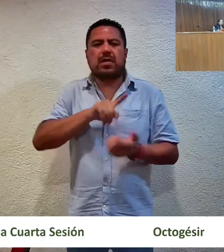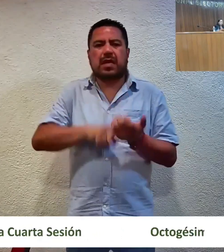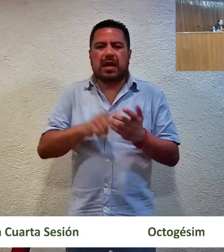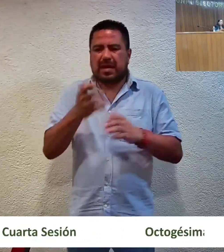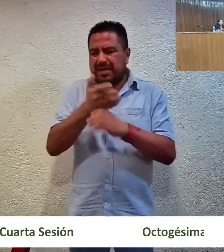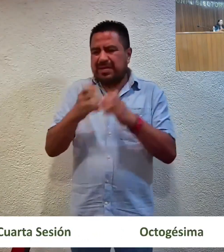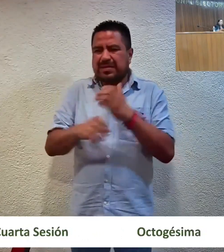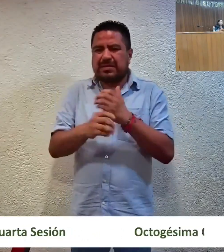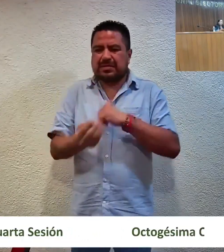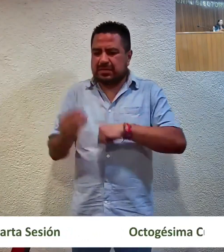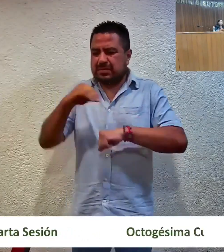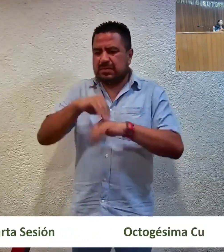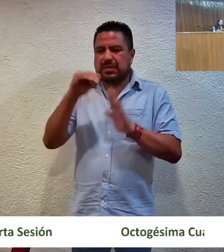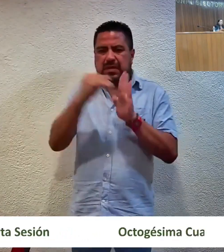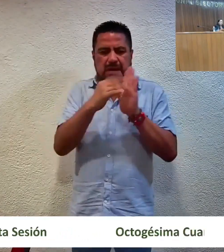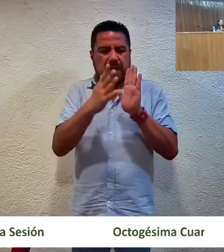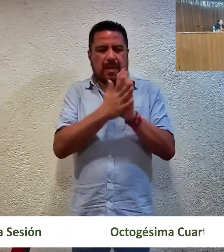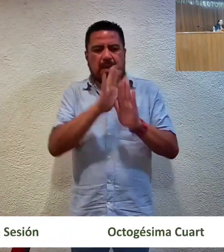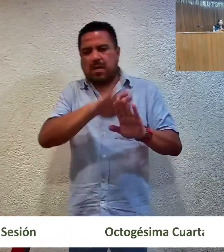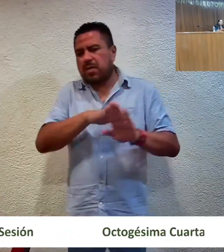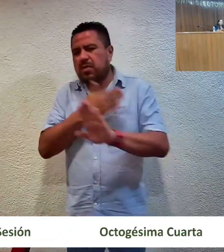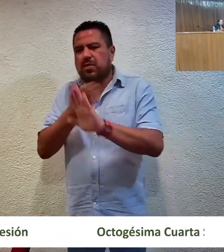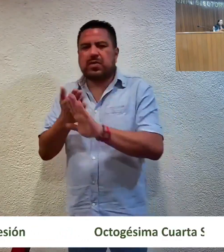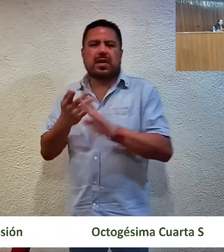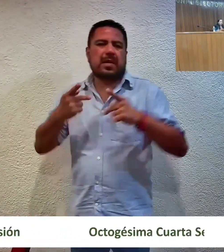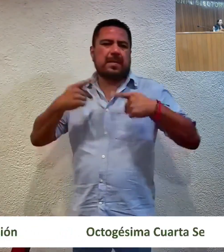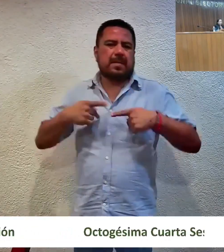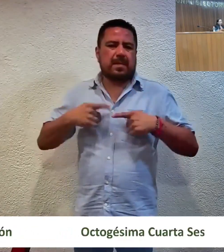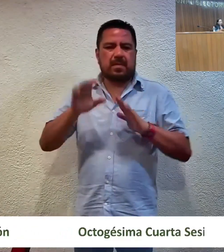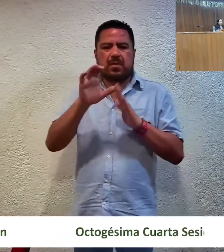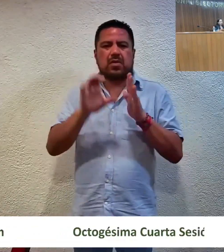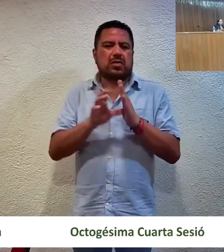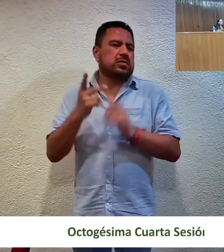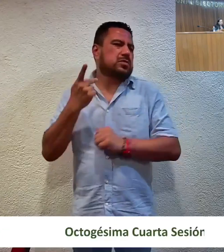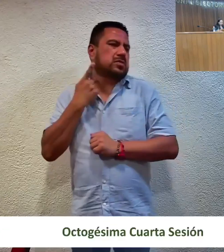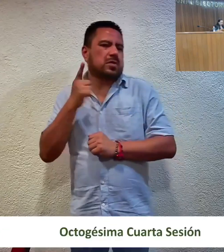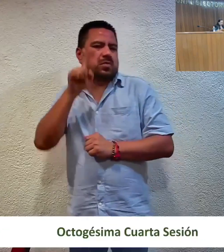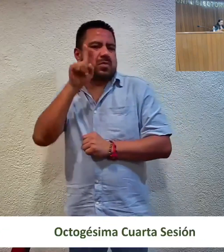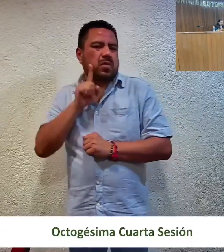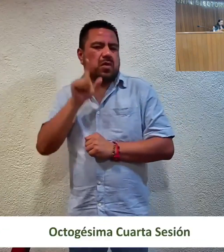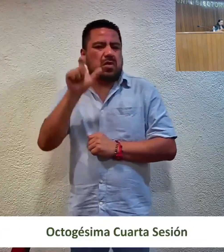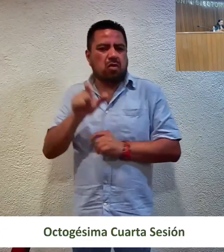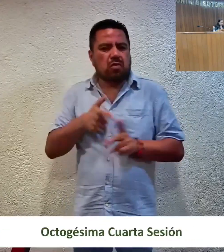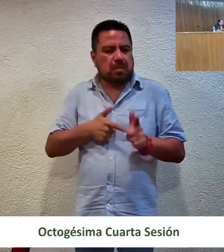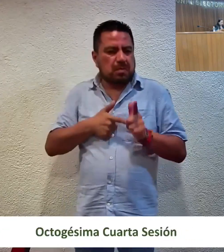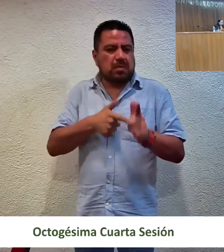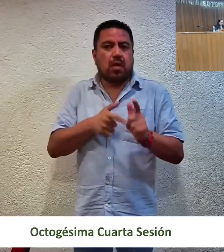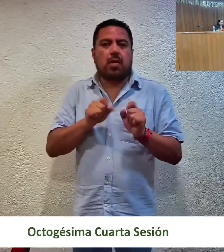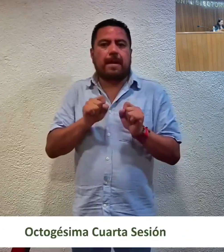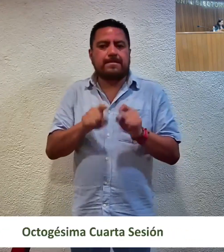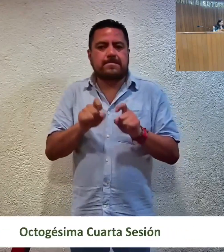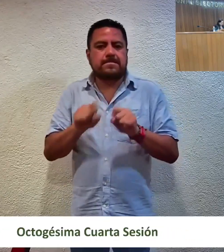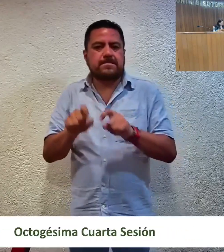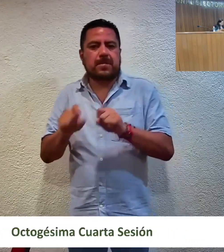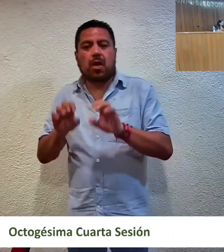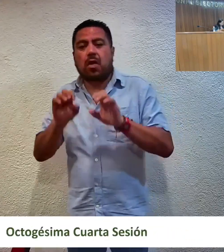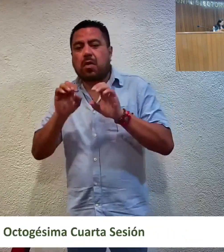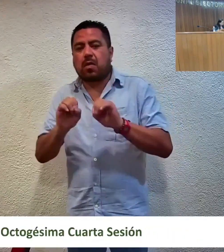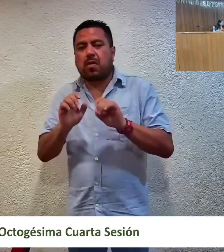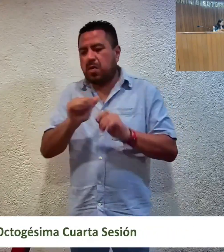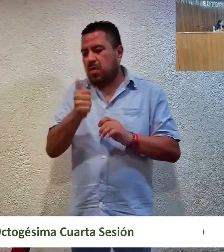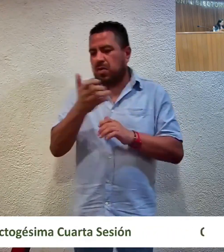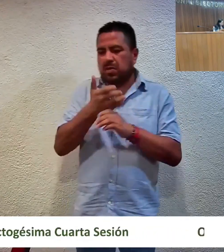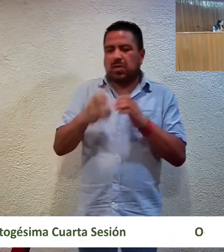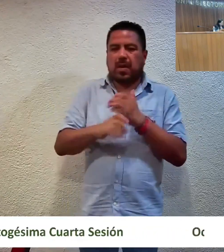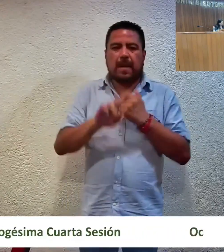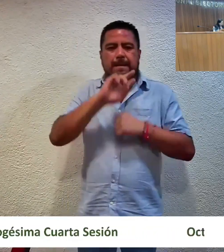presuntamente constitutivos de violencia política de género continuaran o se repitieran, así como la existencia de algún factor de